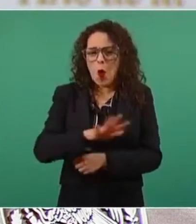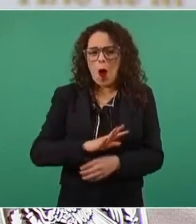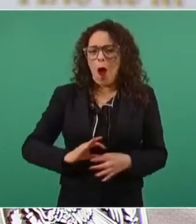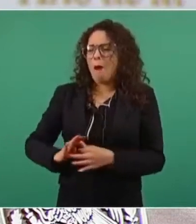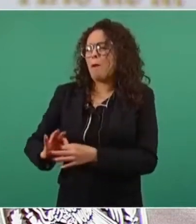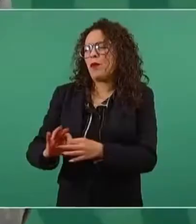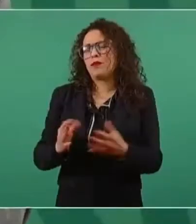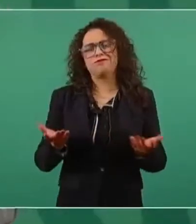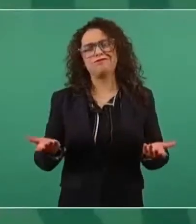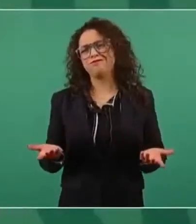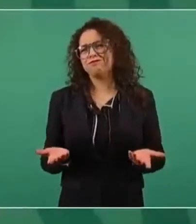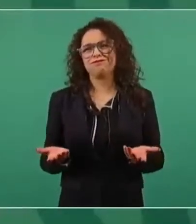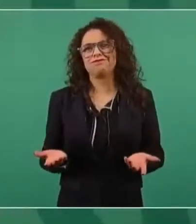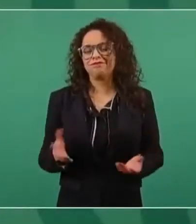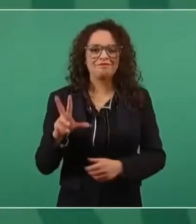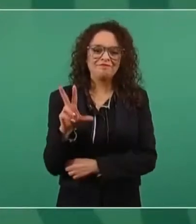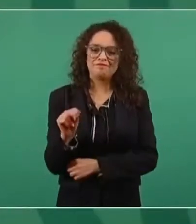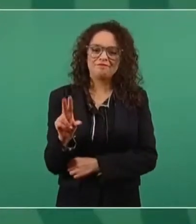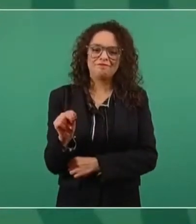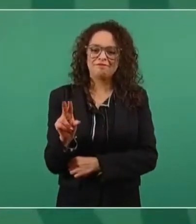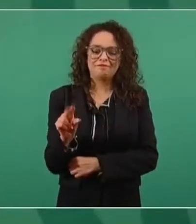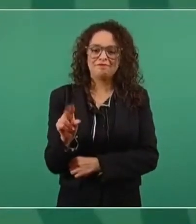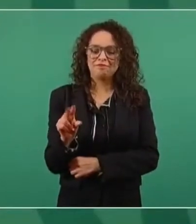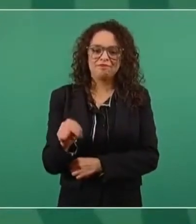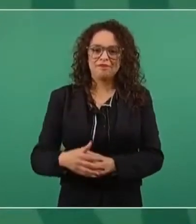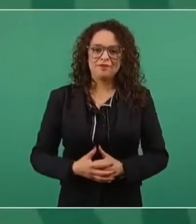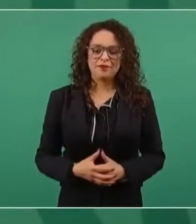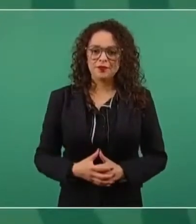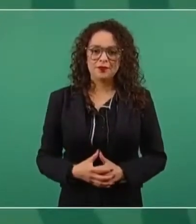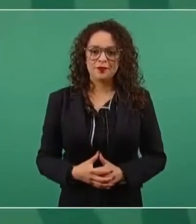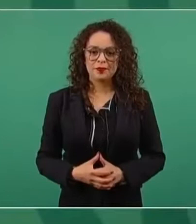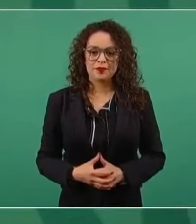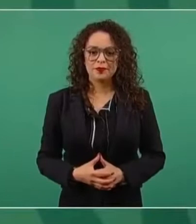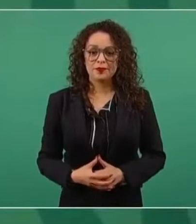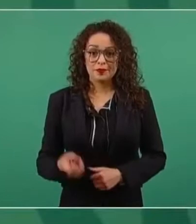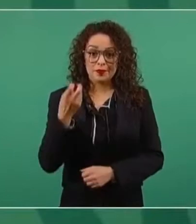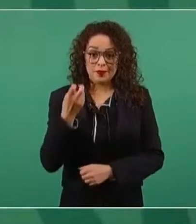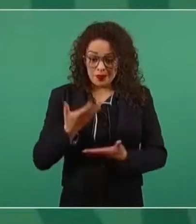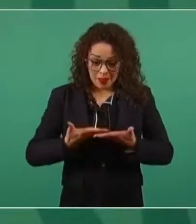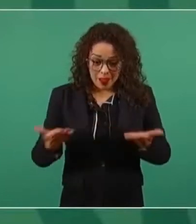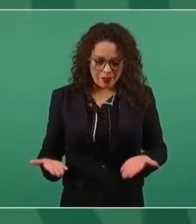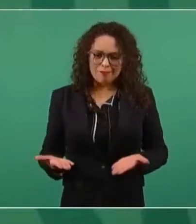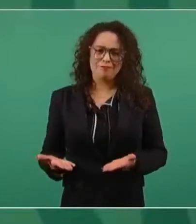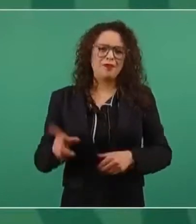No, la polarización viene desde hace siglos